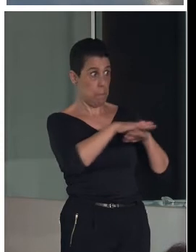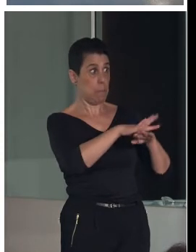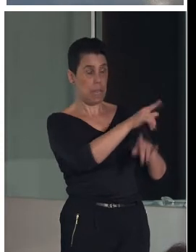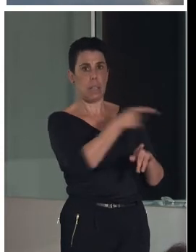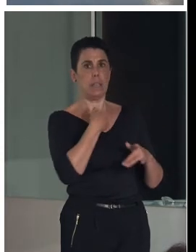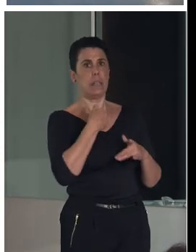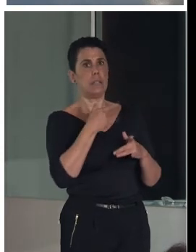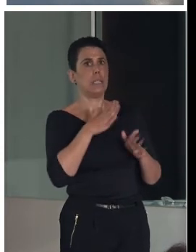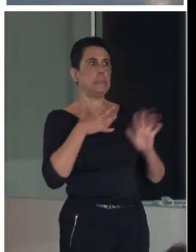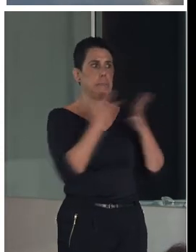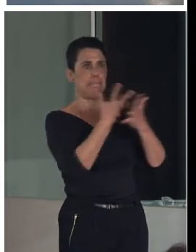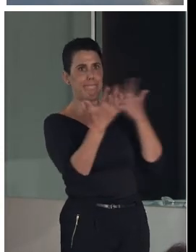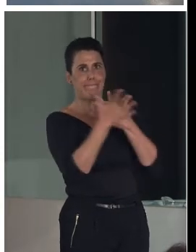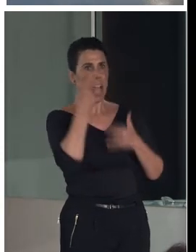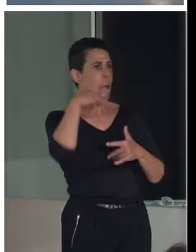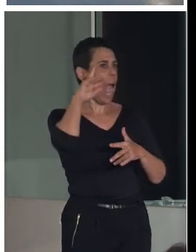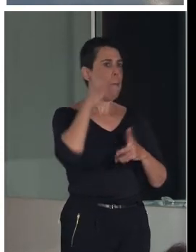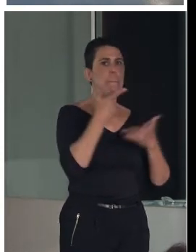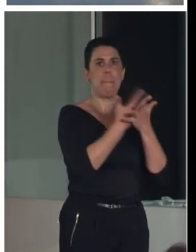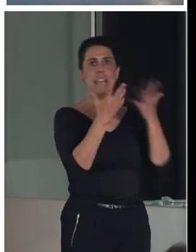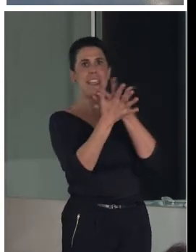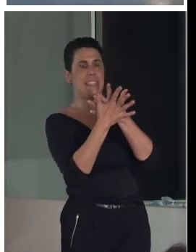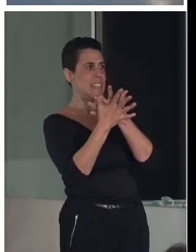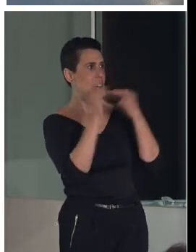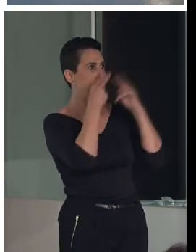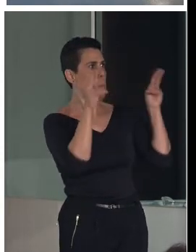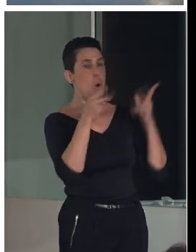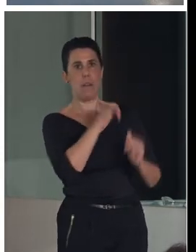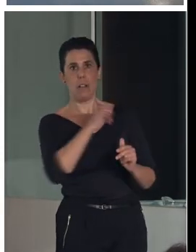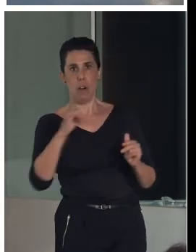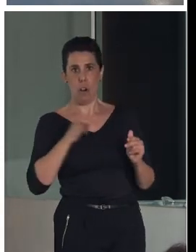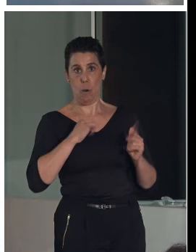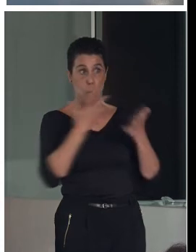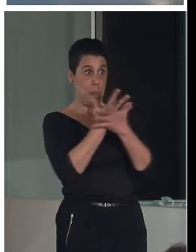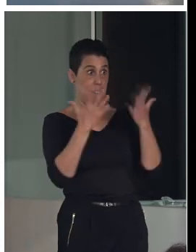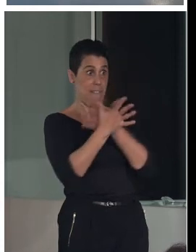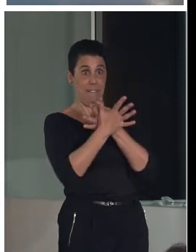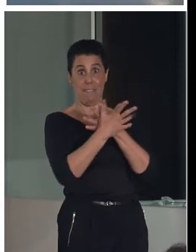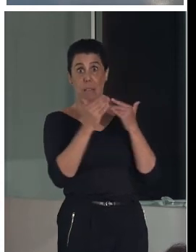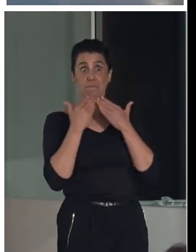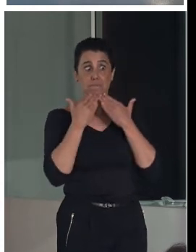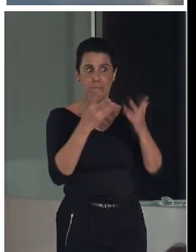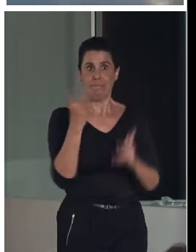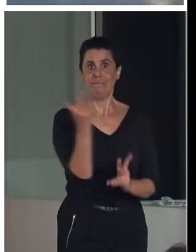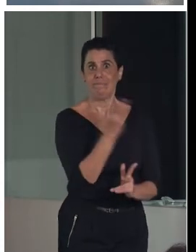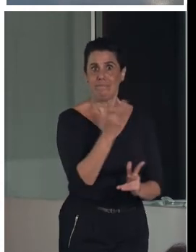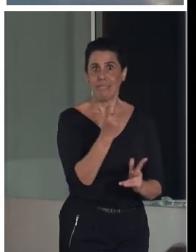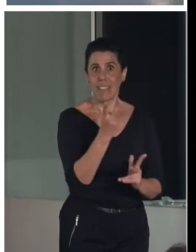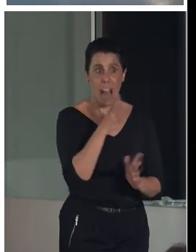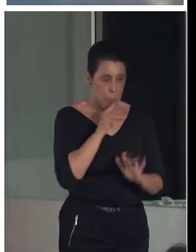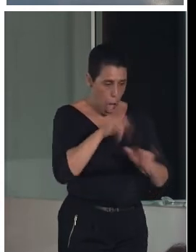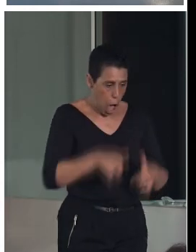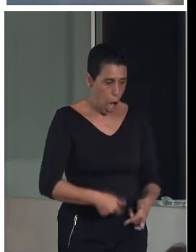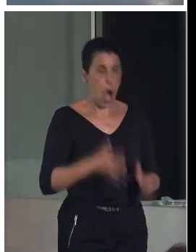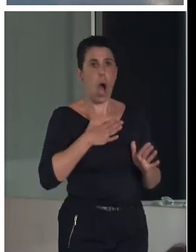visión mixta, ¿no?, tengo una mirada mixta que, gracias a eso, pues imagino que, bueno, pues que me ha llevado por donde me ha llevado, ¿no?